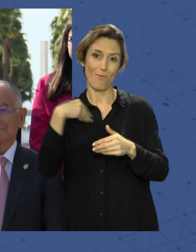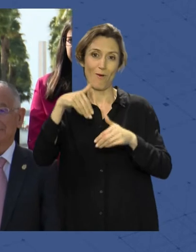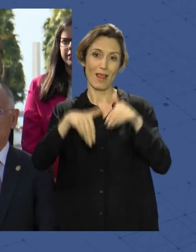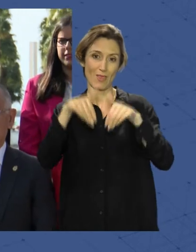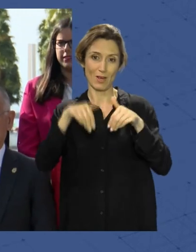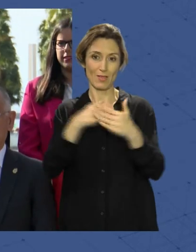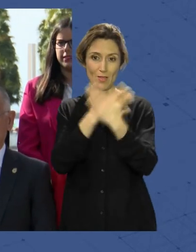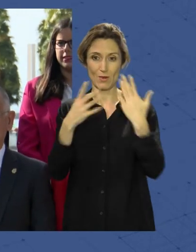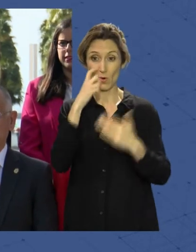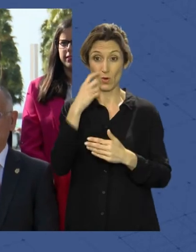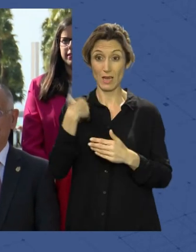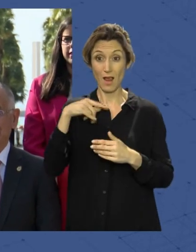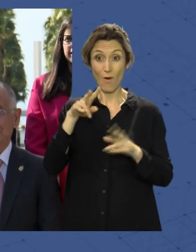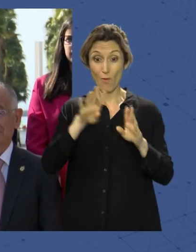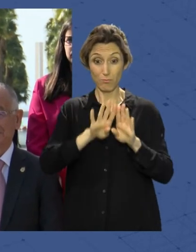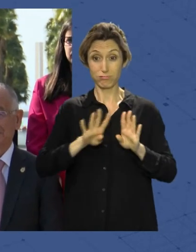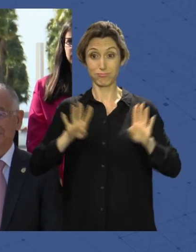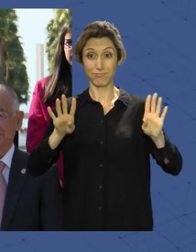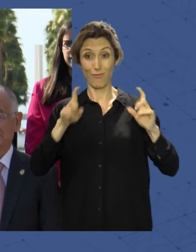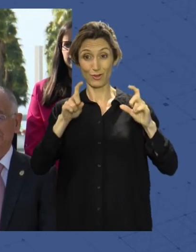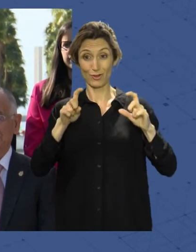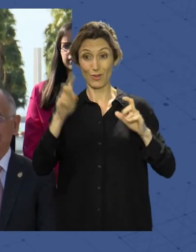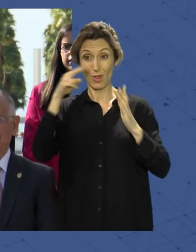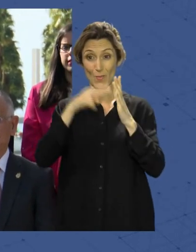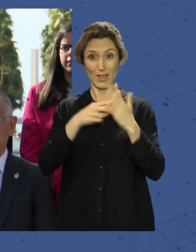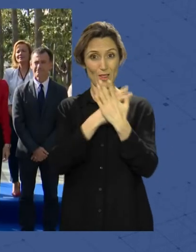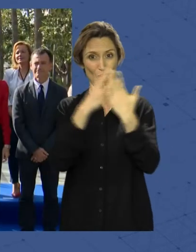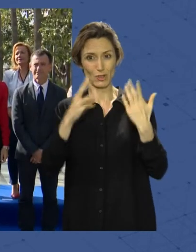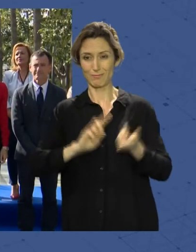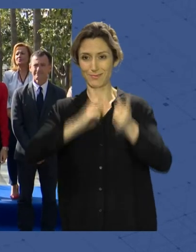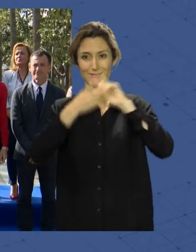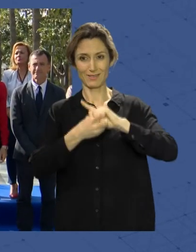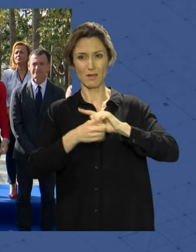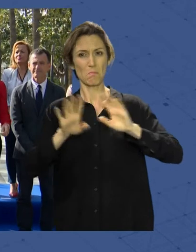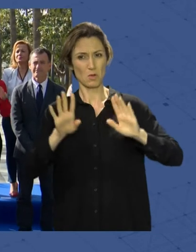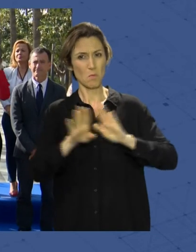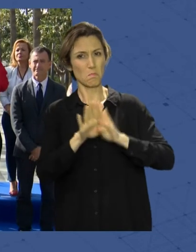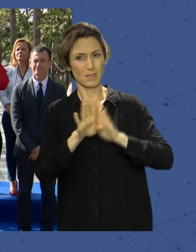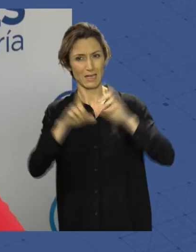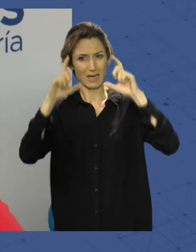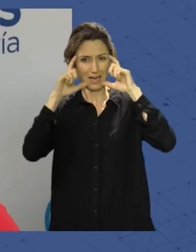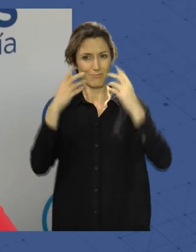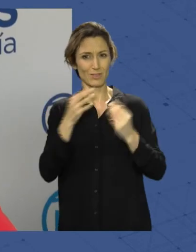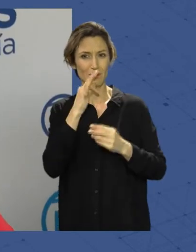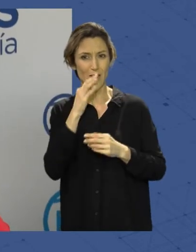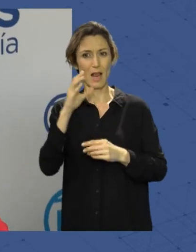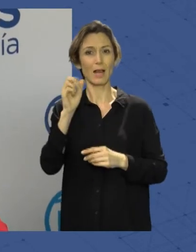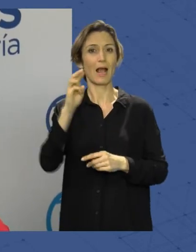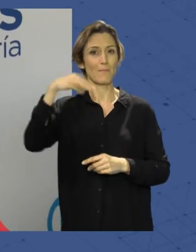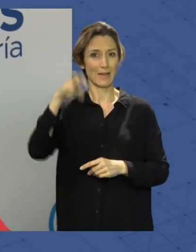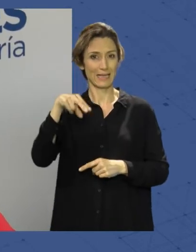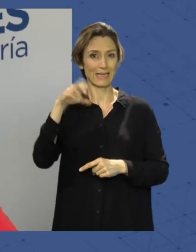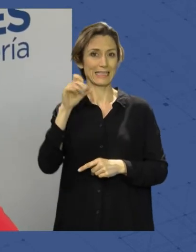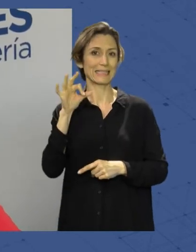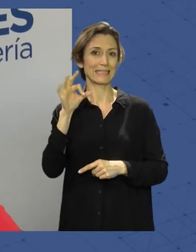la fotografía de esta presentación de 2018, aunque también se mantienen muchas caras. Carmen Crespo, consejera de Agricultura,